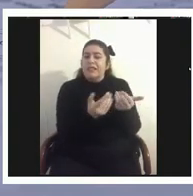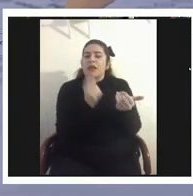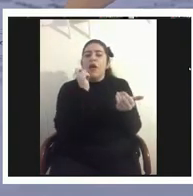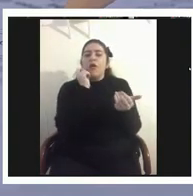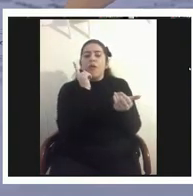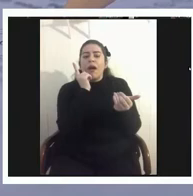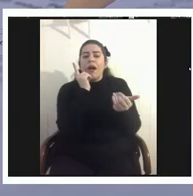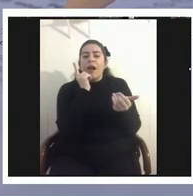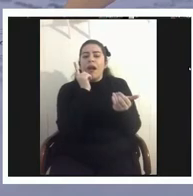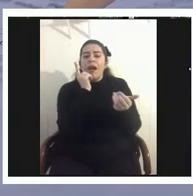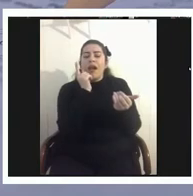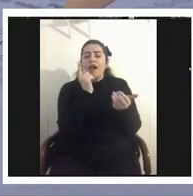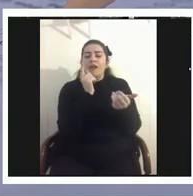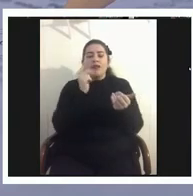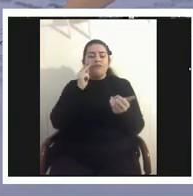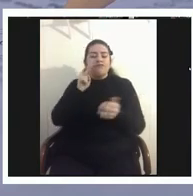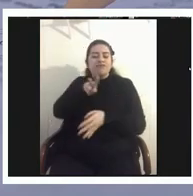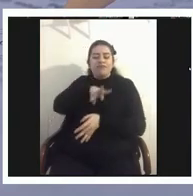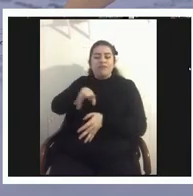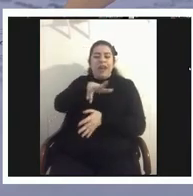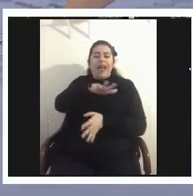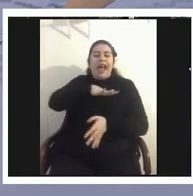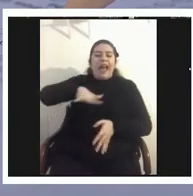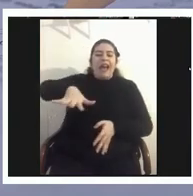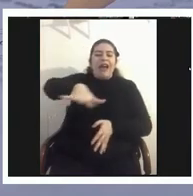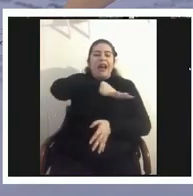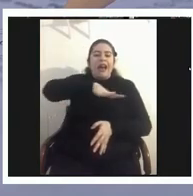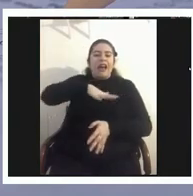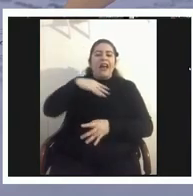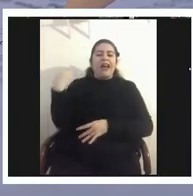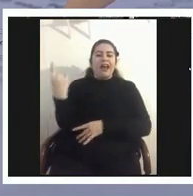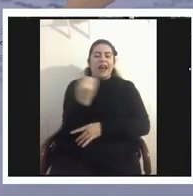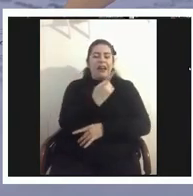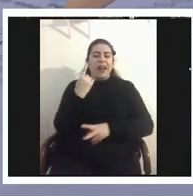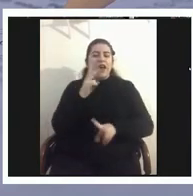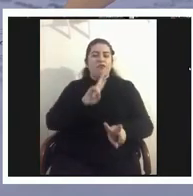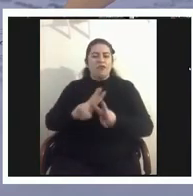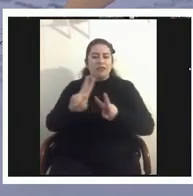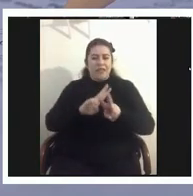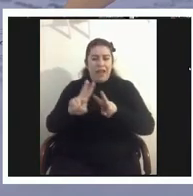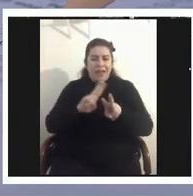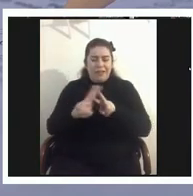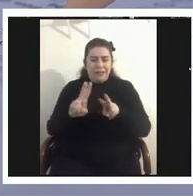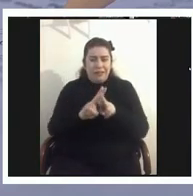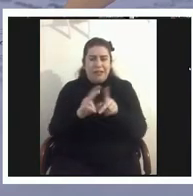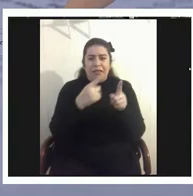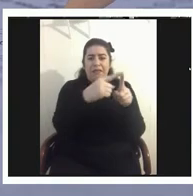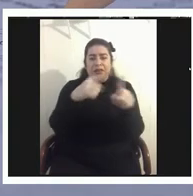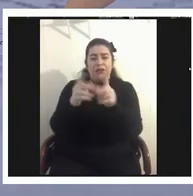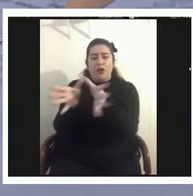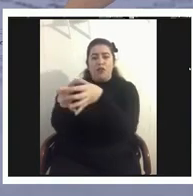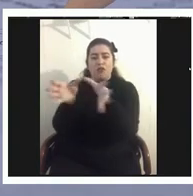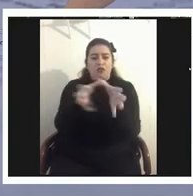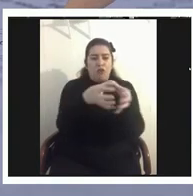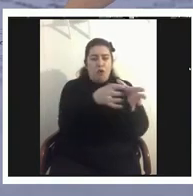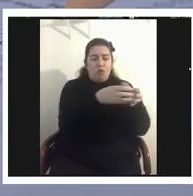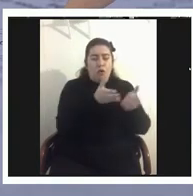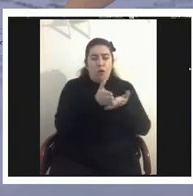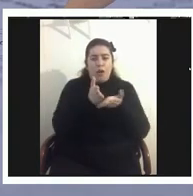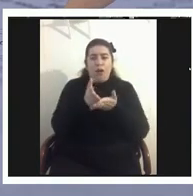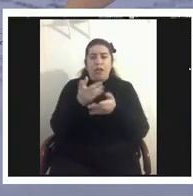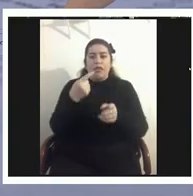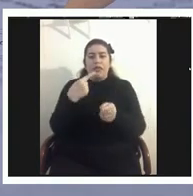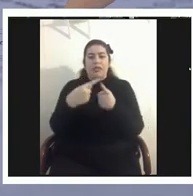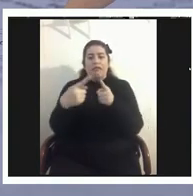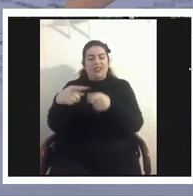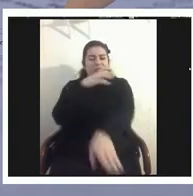visión general de cómo se hacen las cosas en distintos grupos escolares o en distintas regiones del